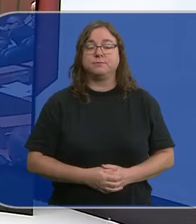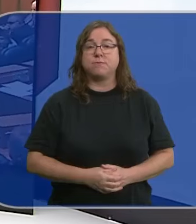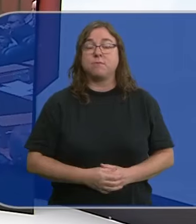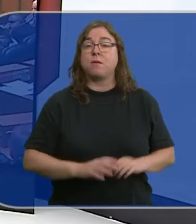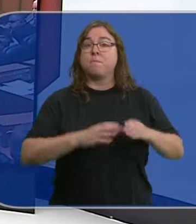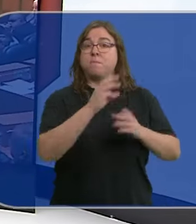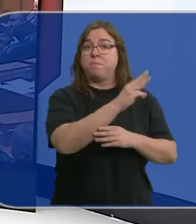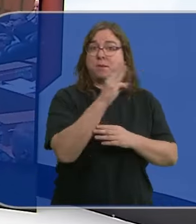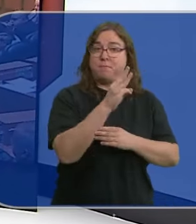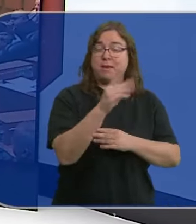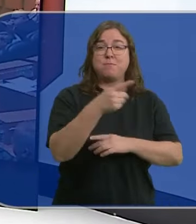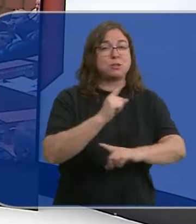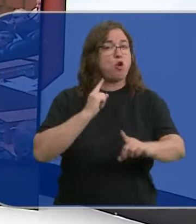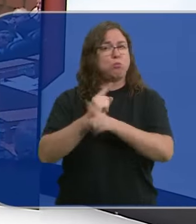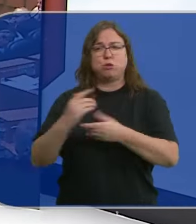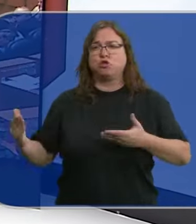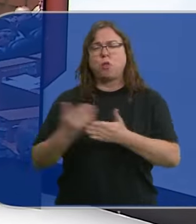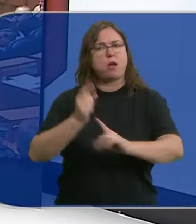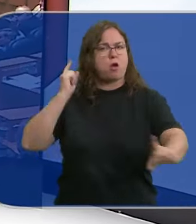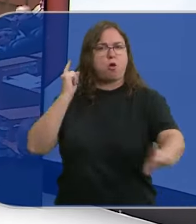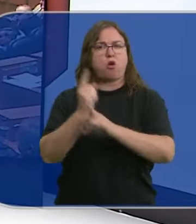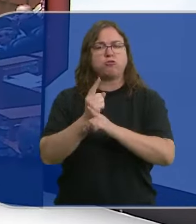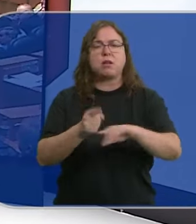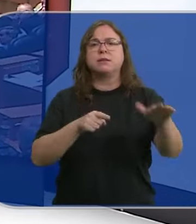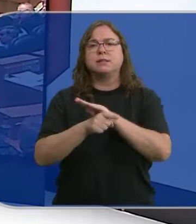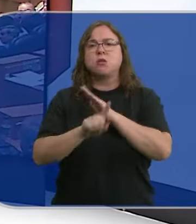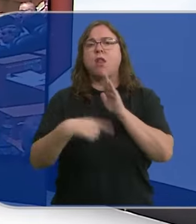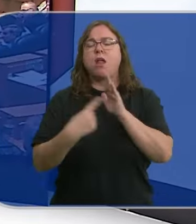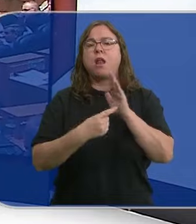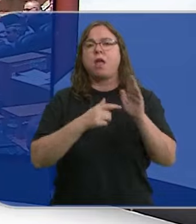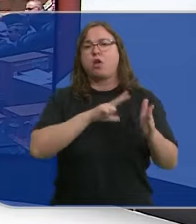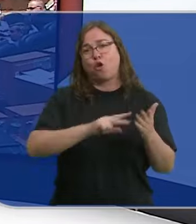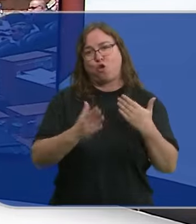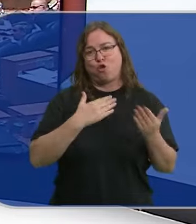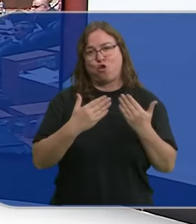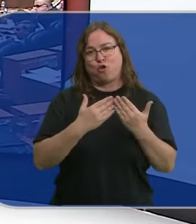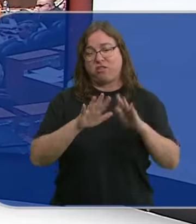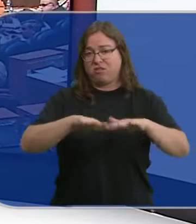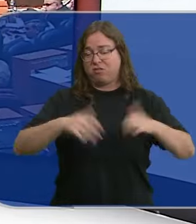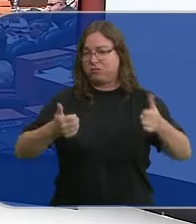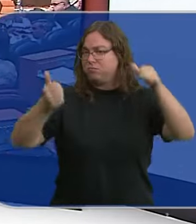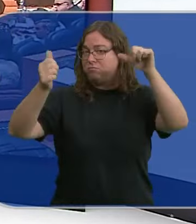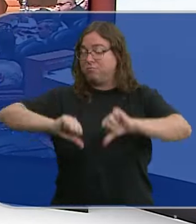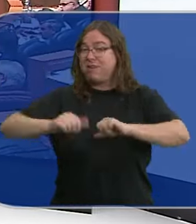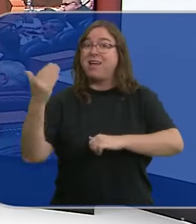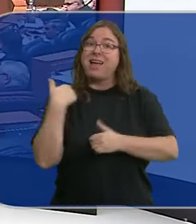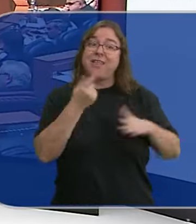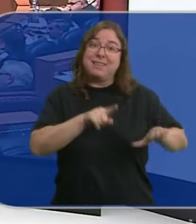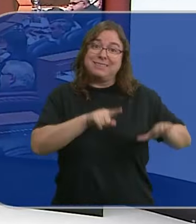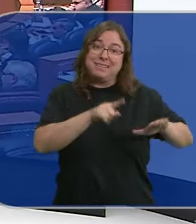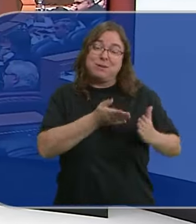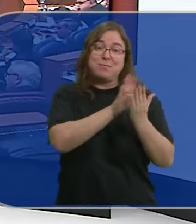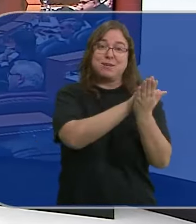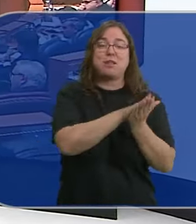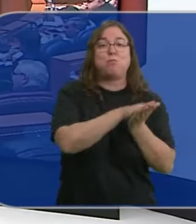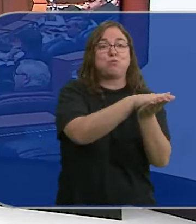El Partido Popular y toda la oposición votan en contra de la tramitación de la Ley de Concordia en las Cortes. Cae esta propuesta presentada hace seis meses de forma